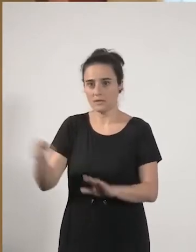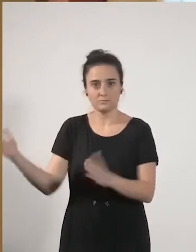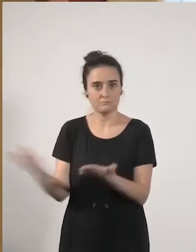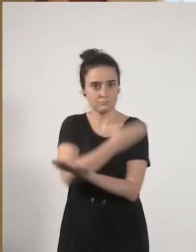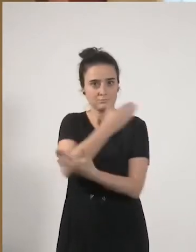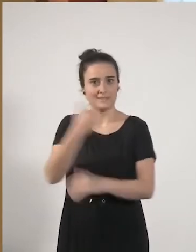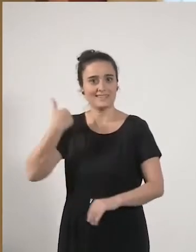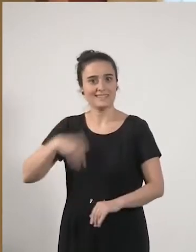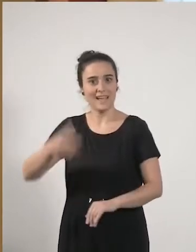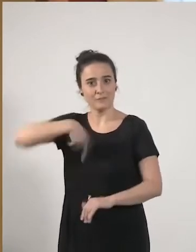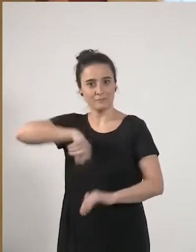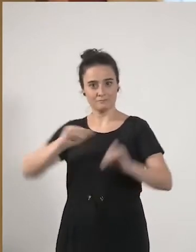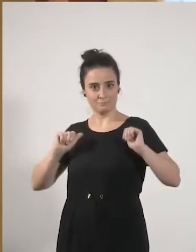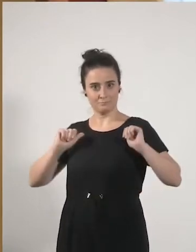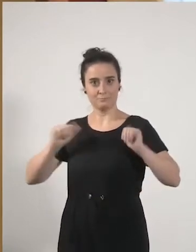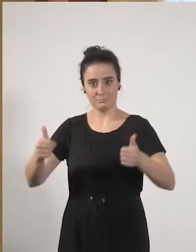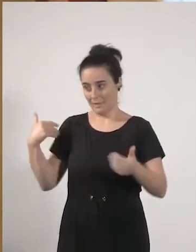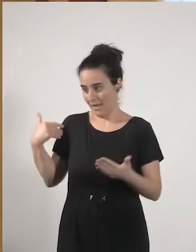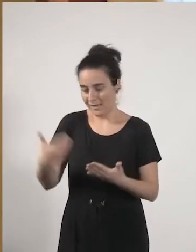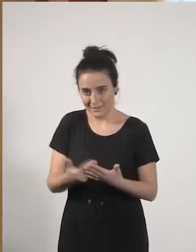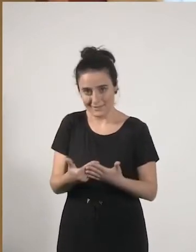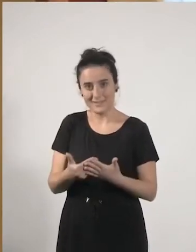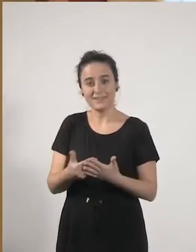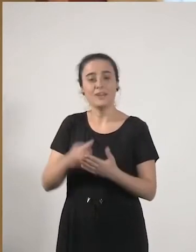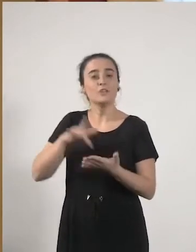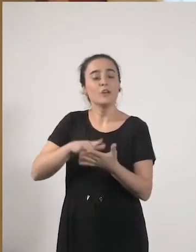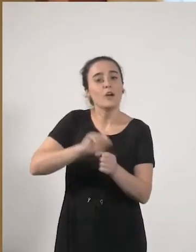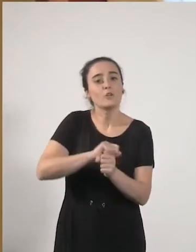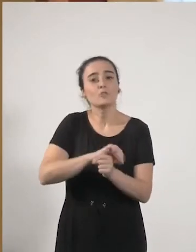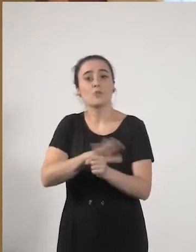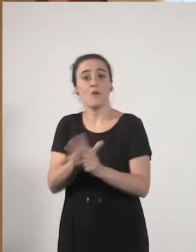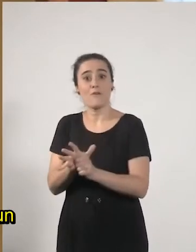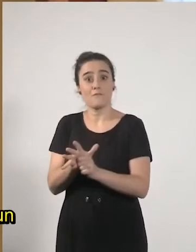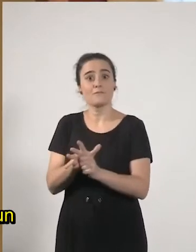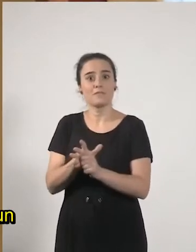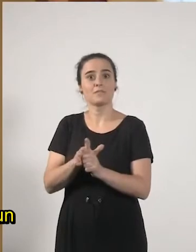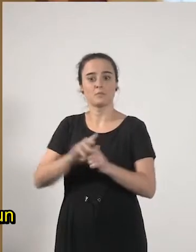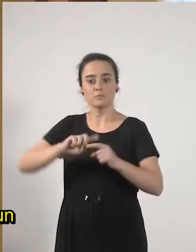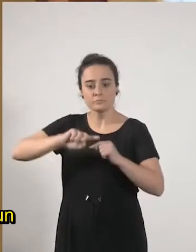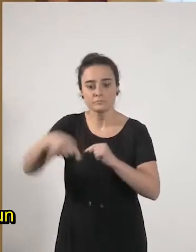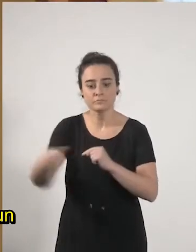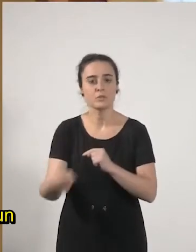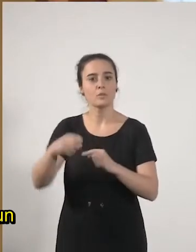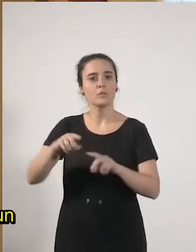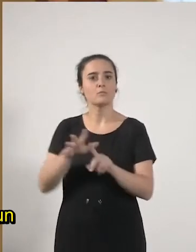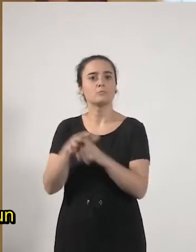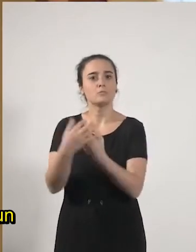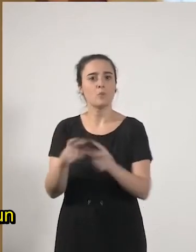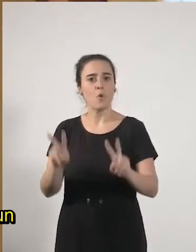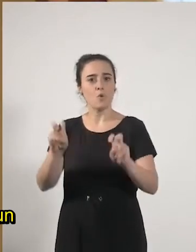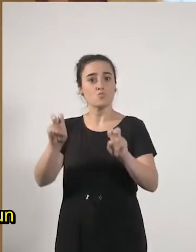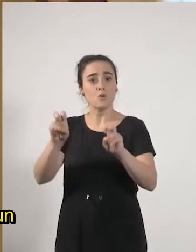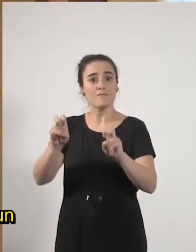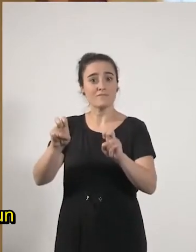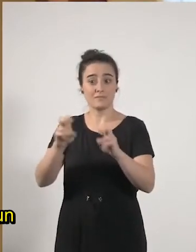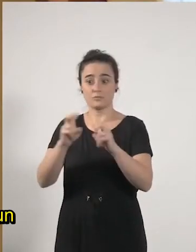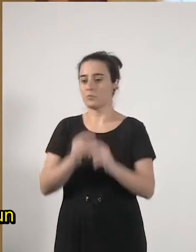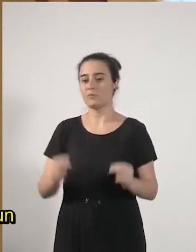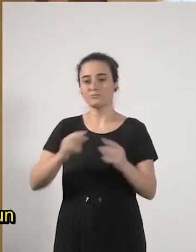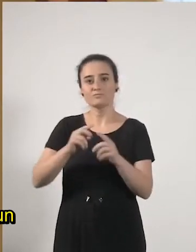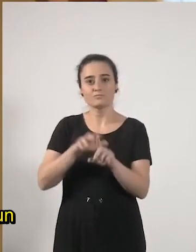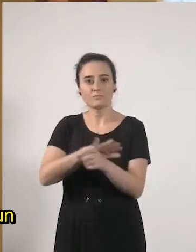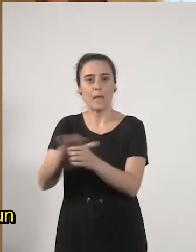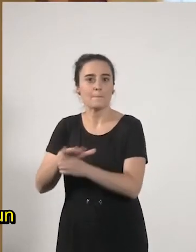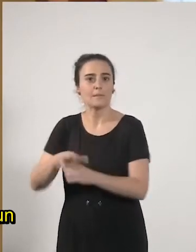geneuenetik, COVID-temeretziak eragindako eguera berri honek, maila desberdinetan, eragindizkigun